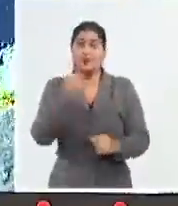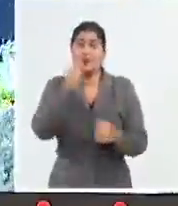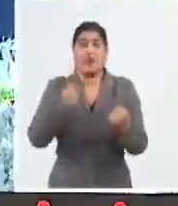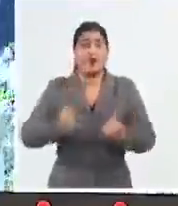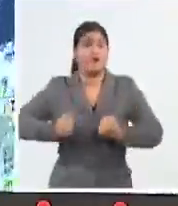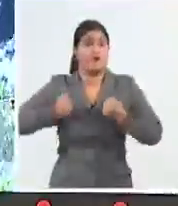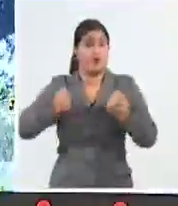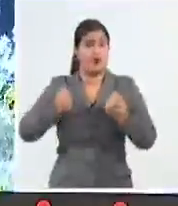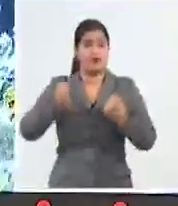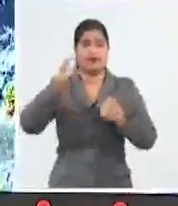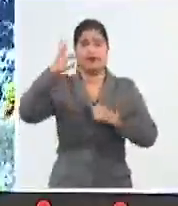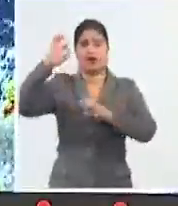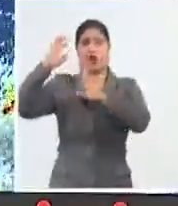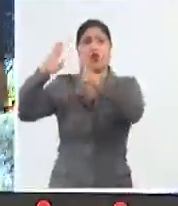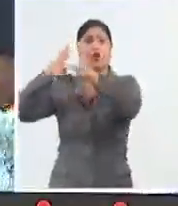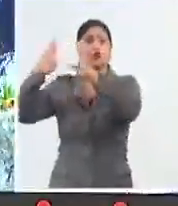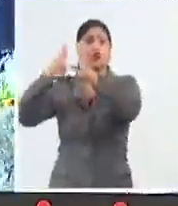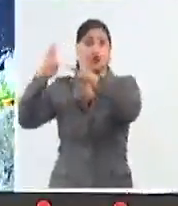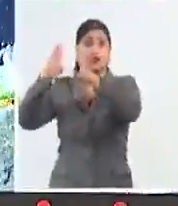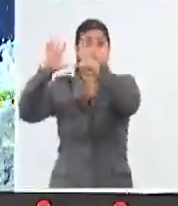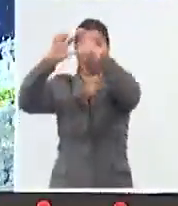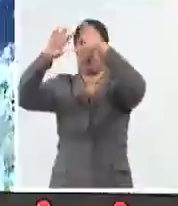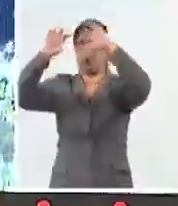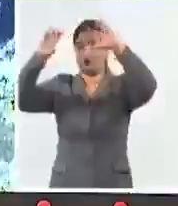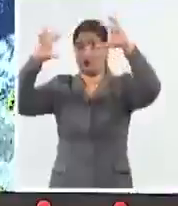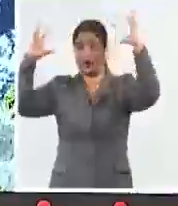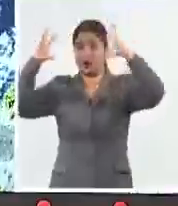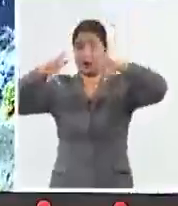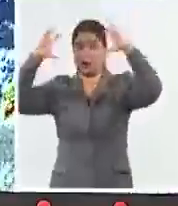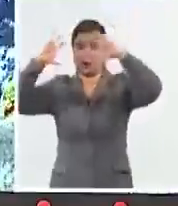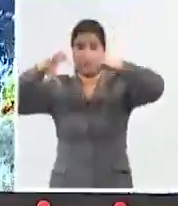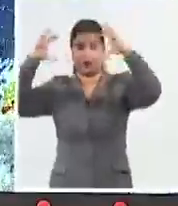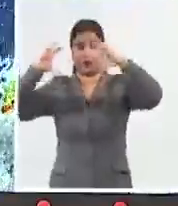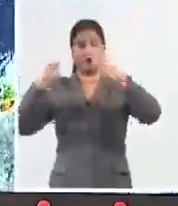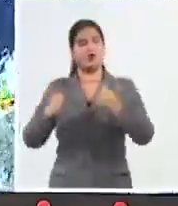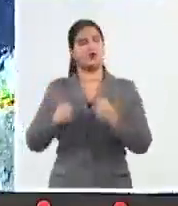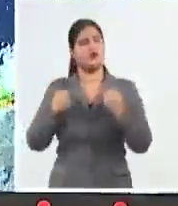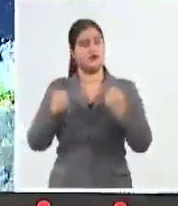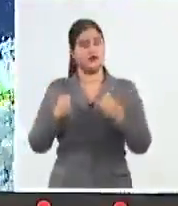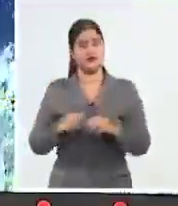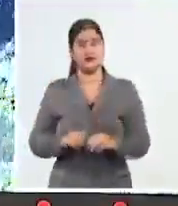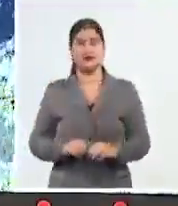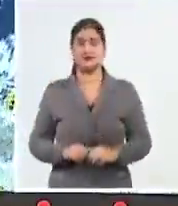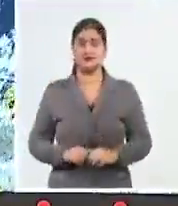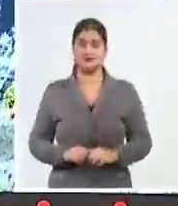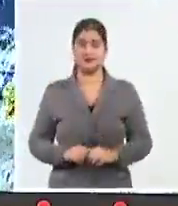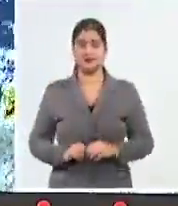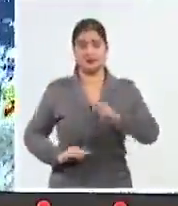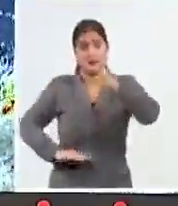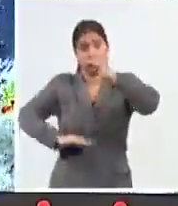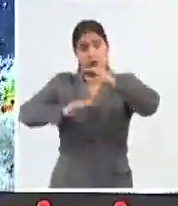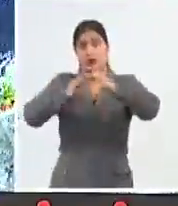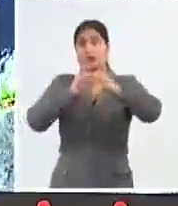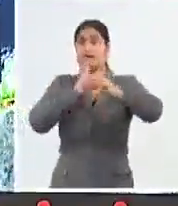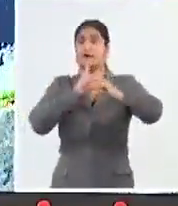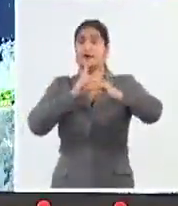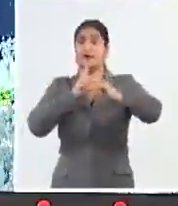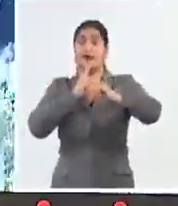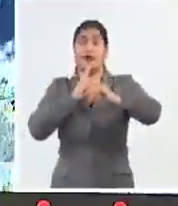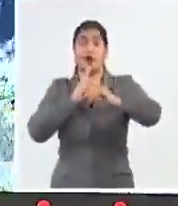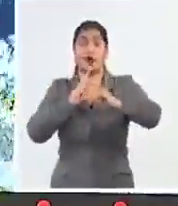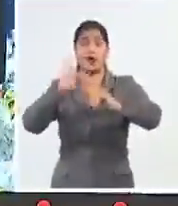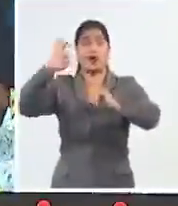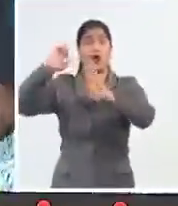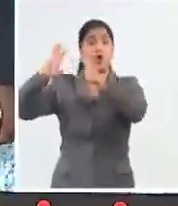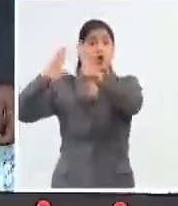alguna banda exterior del sistema todavía pudiera dejar lluvias sobre el territorio nacional. Los acumulados más significativos están en el occidente.